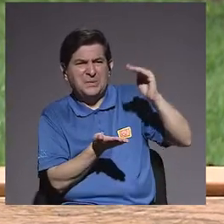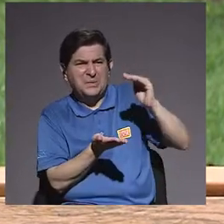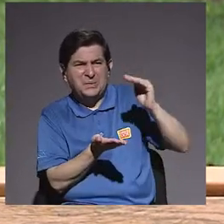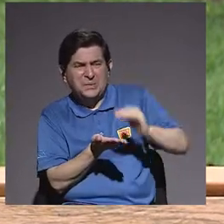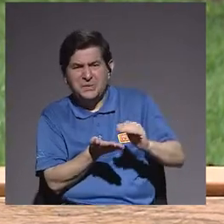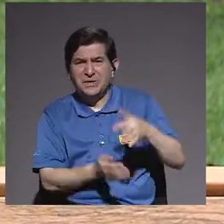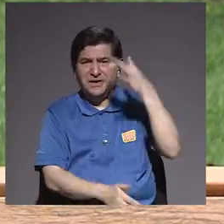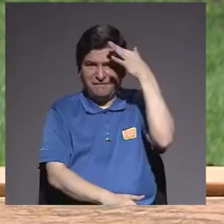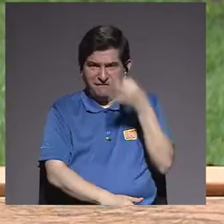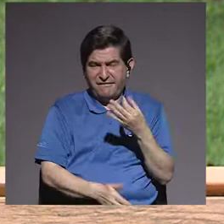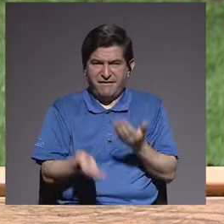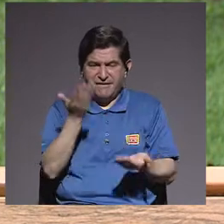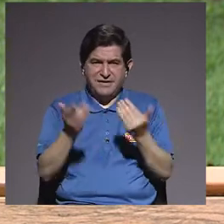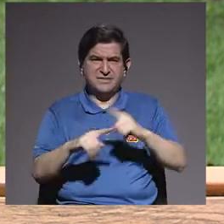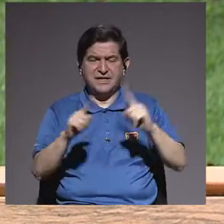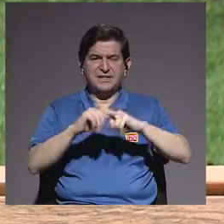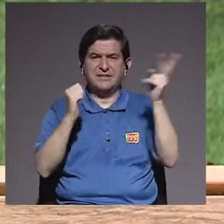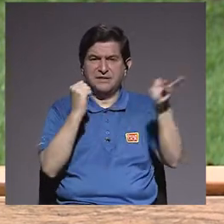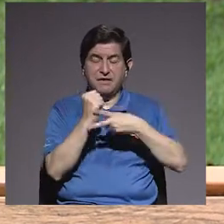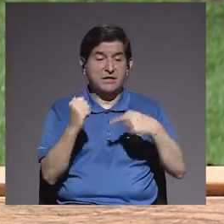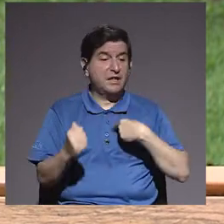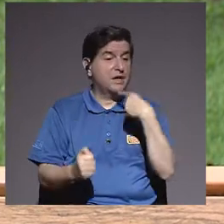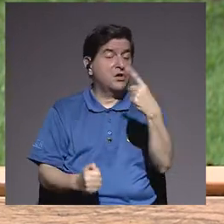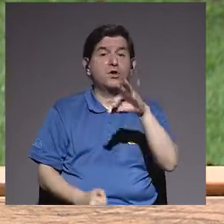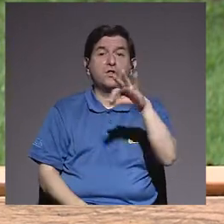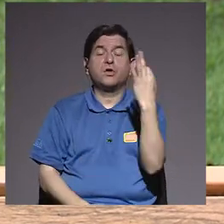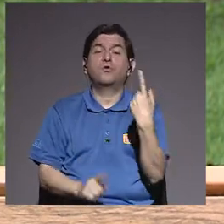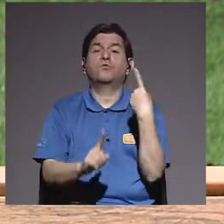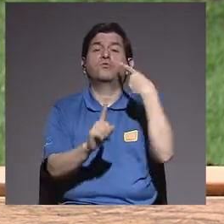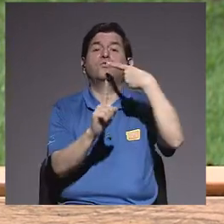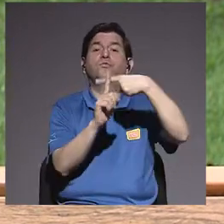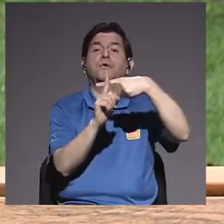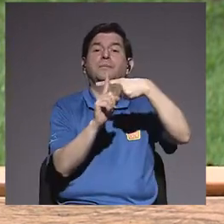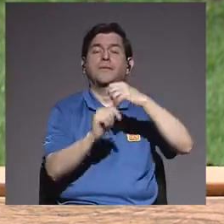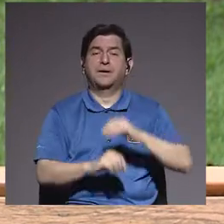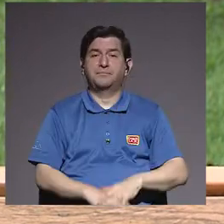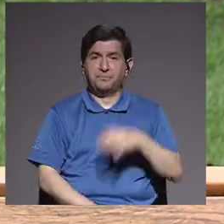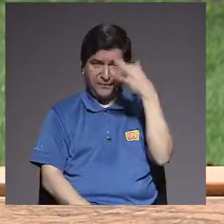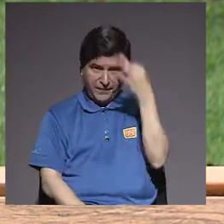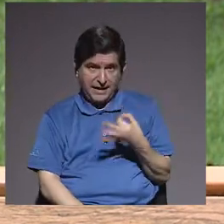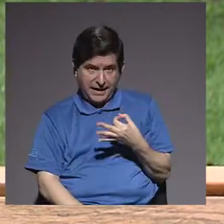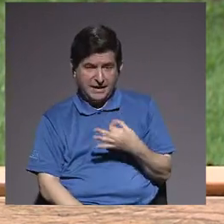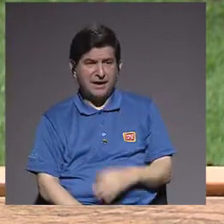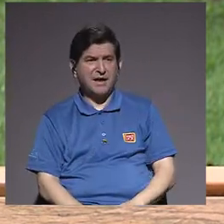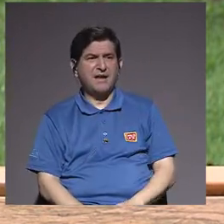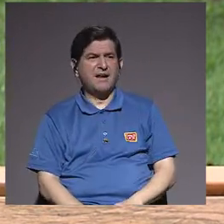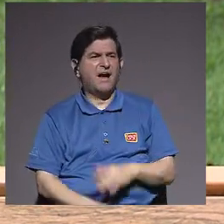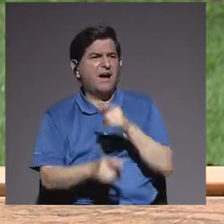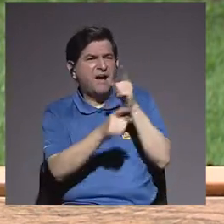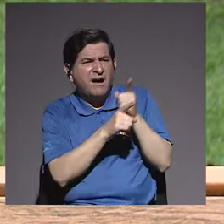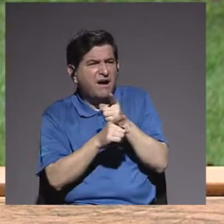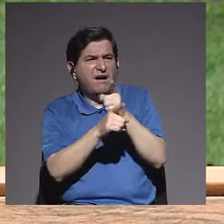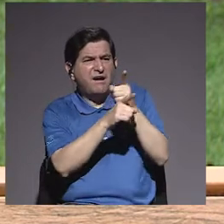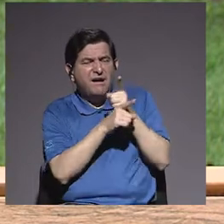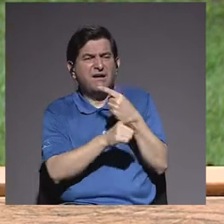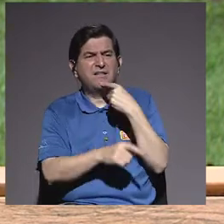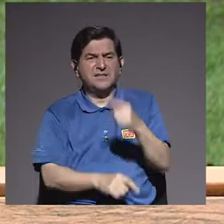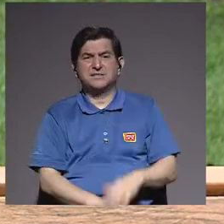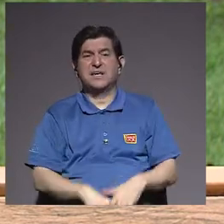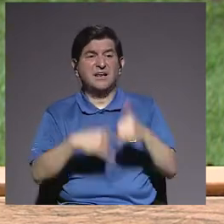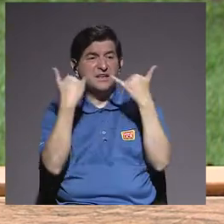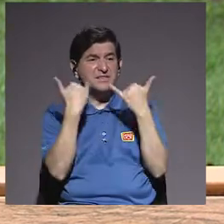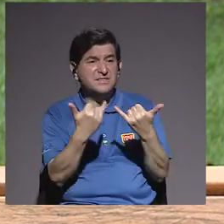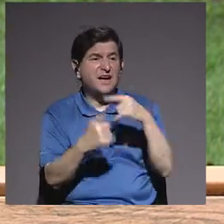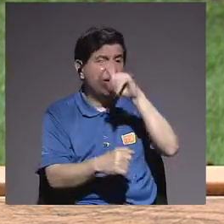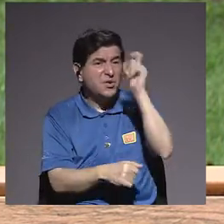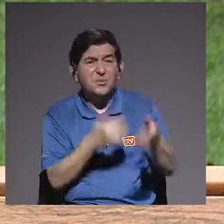que cree que muchas veces, y esto lo digo de la manera positiva, cree que estarlo corrigiendo, decirle, es